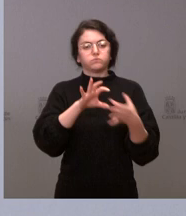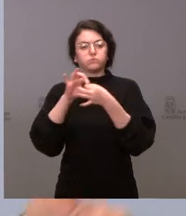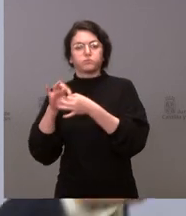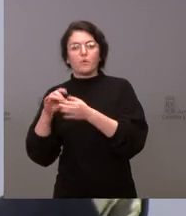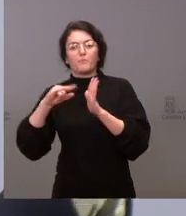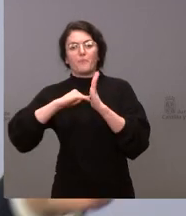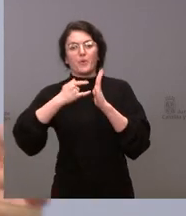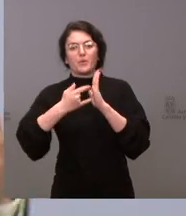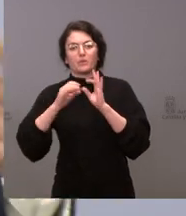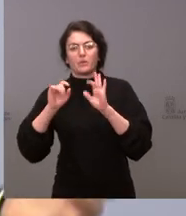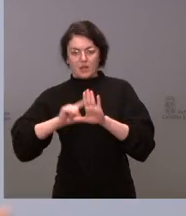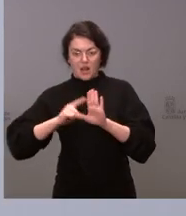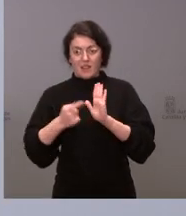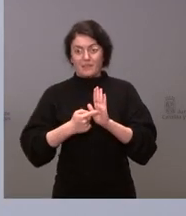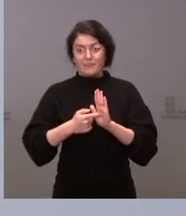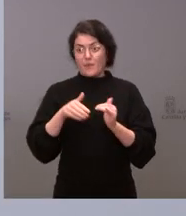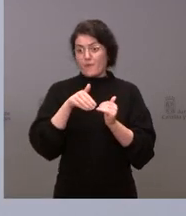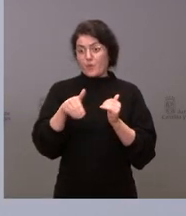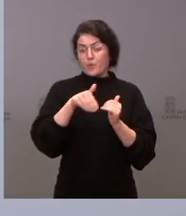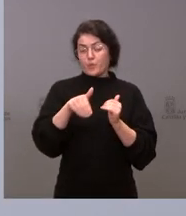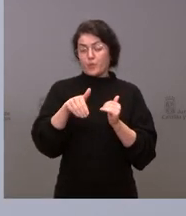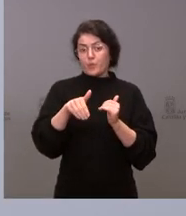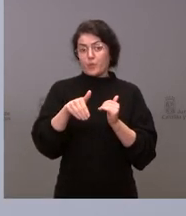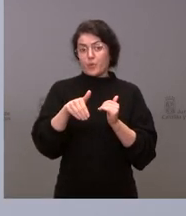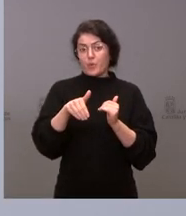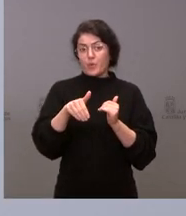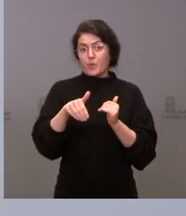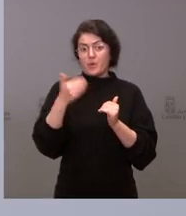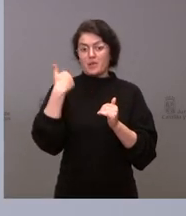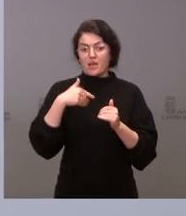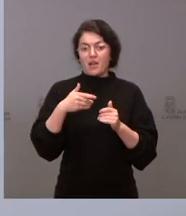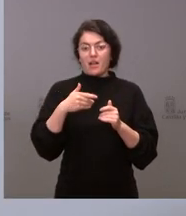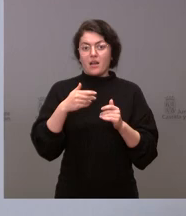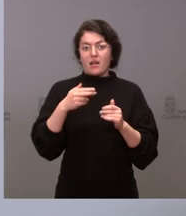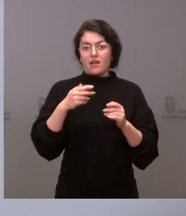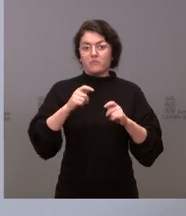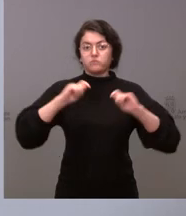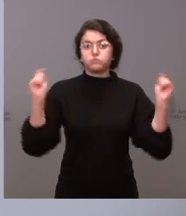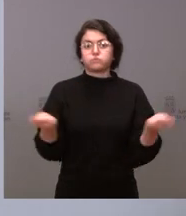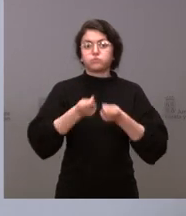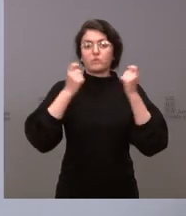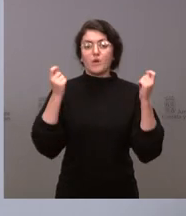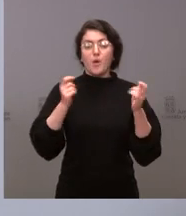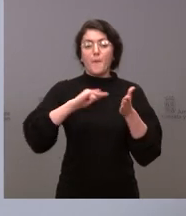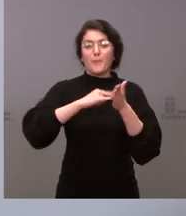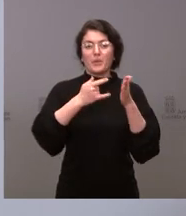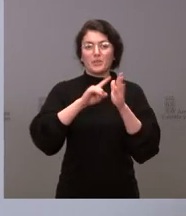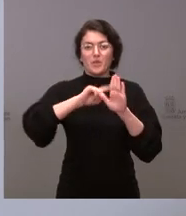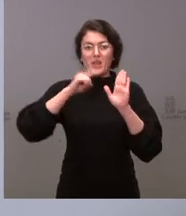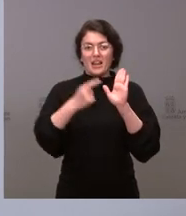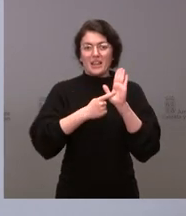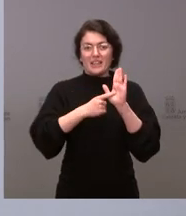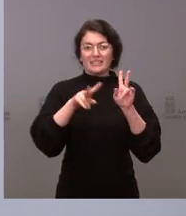En los próximos días se va a publicar el inicio del proyecto de ley de modificación tributaria, donde se determinará con mayor